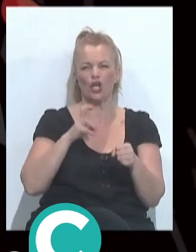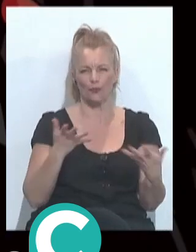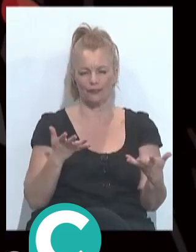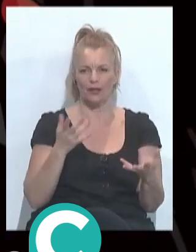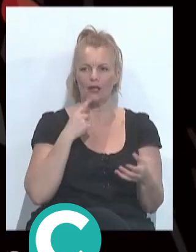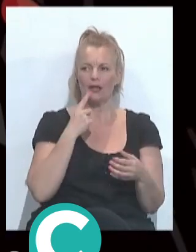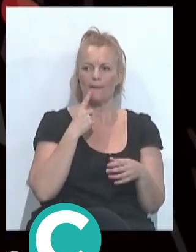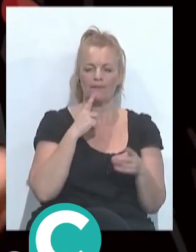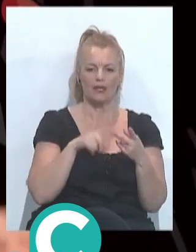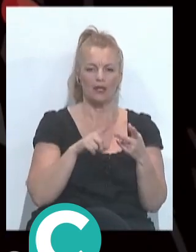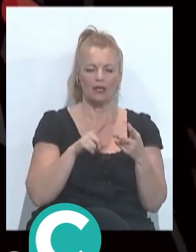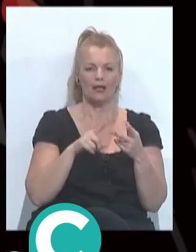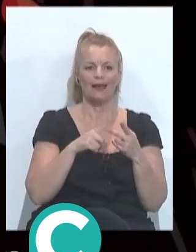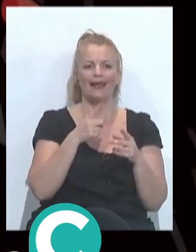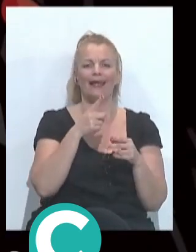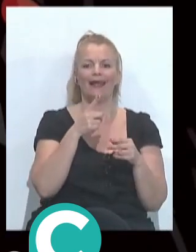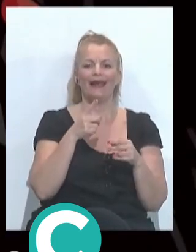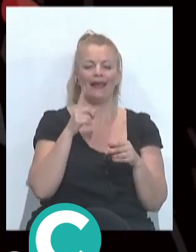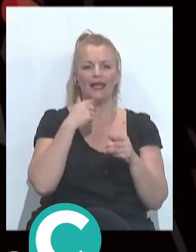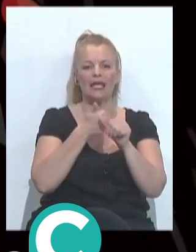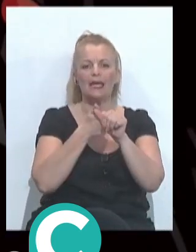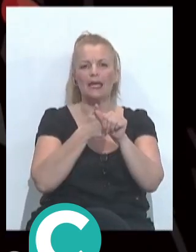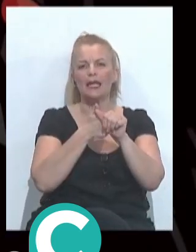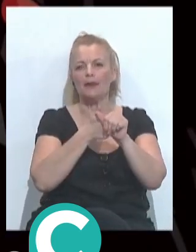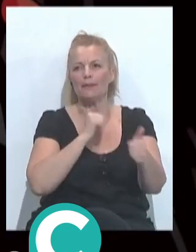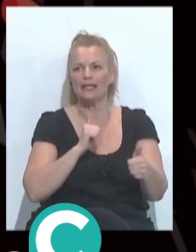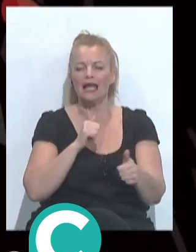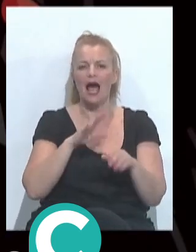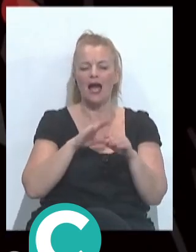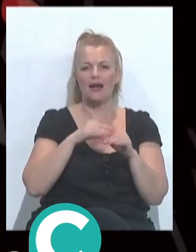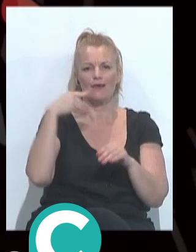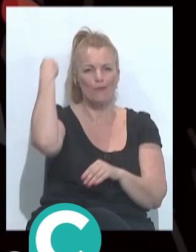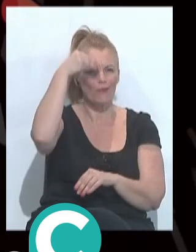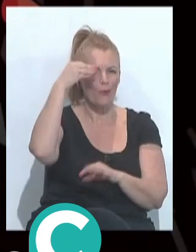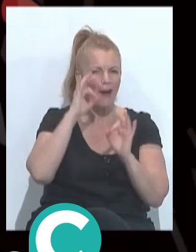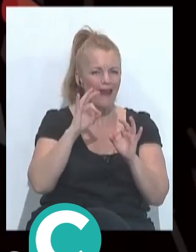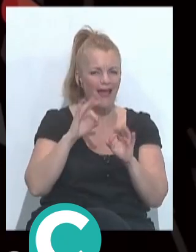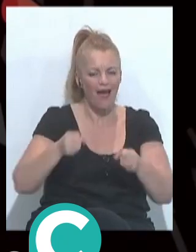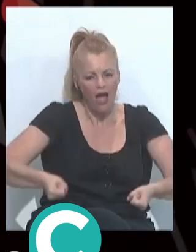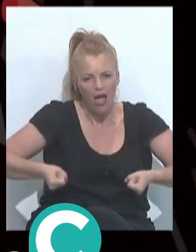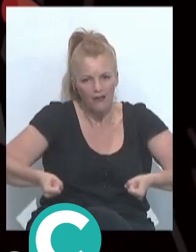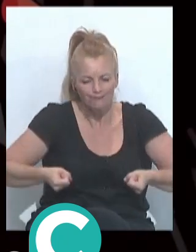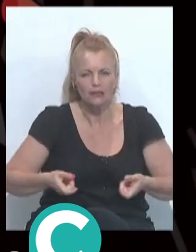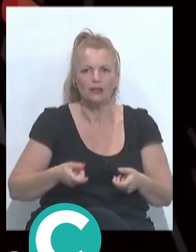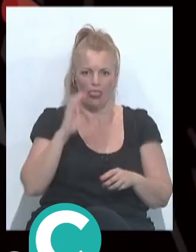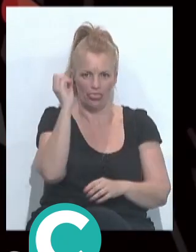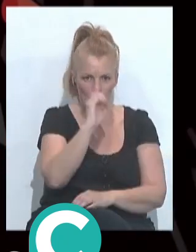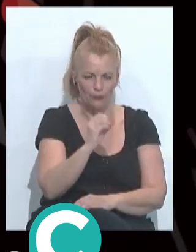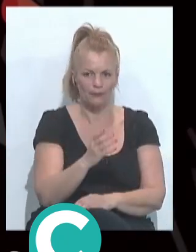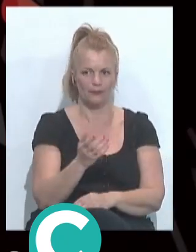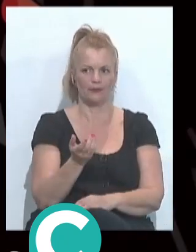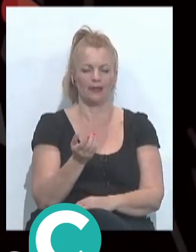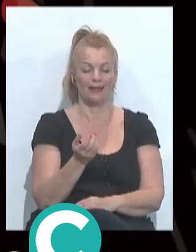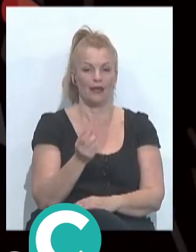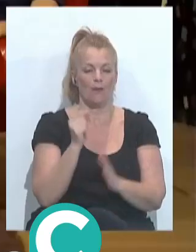imiten a las rumanas de las muletas cero cosas así o intención de penalizar pero no ha habido lo